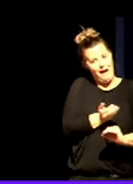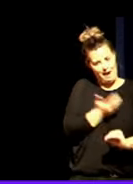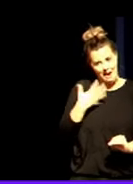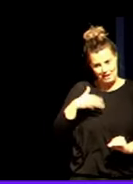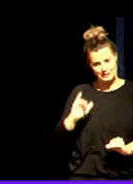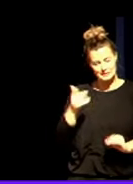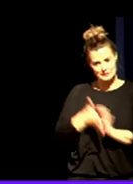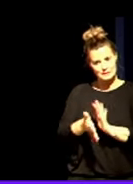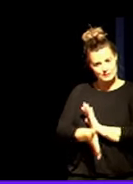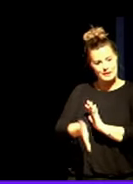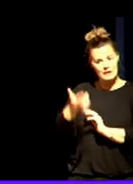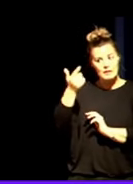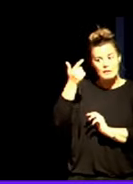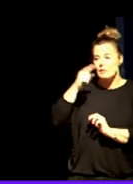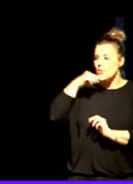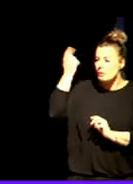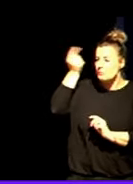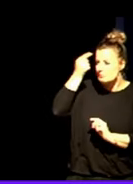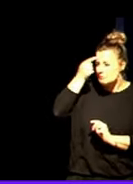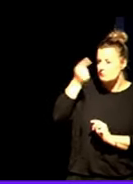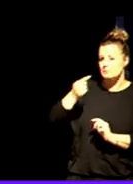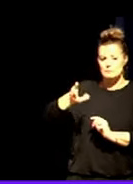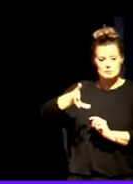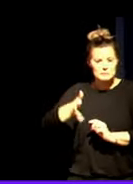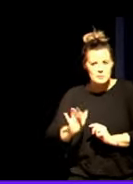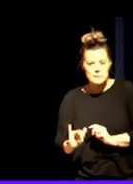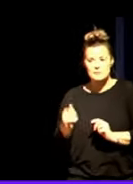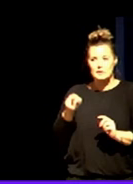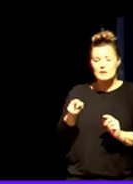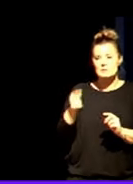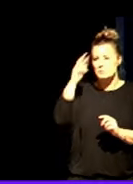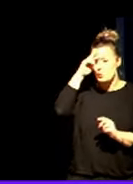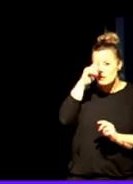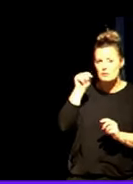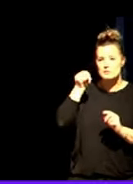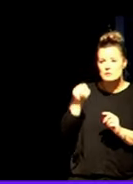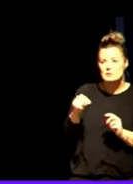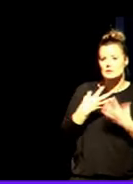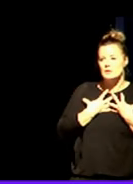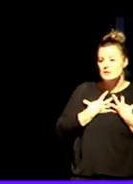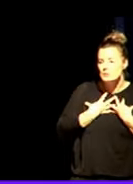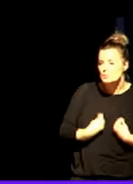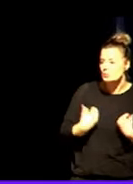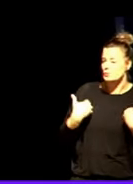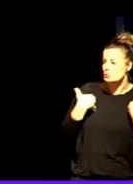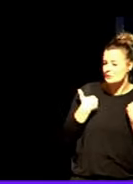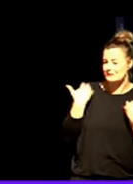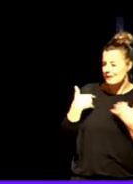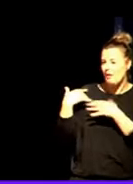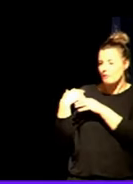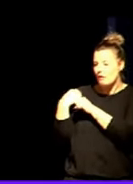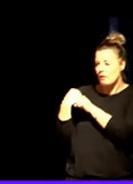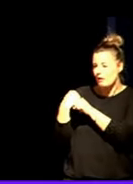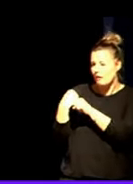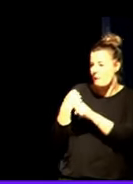mental que el sufrimiento que la desconexión vital que tenía ese chico o esa chica que murió por suicidio llevaba mucho tiempo muchos meses